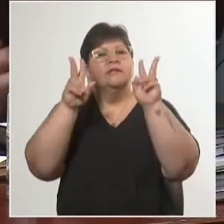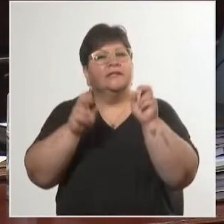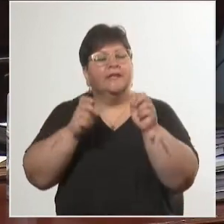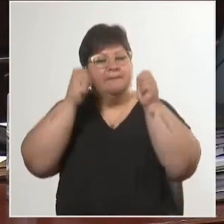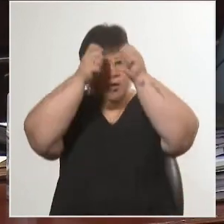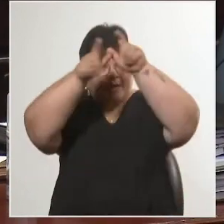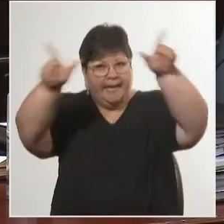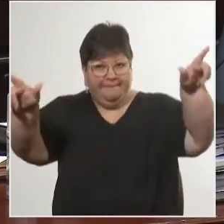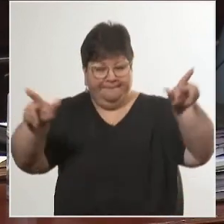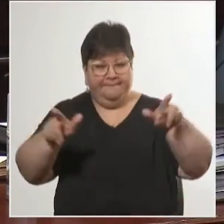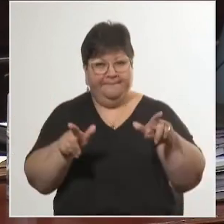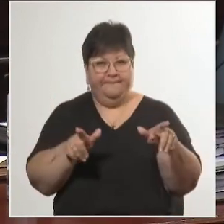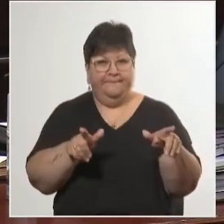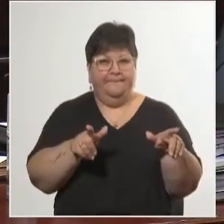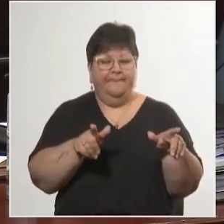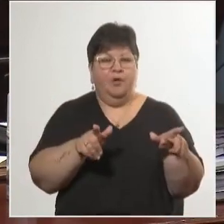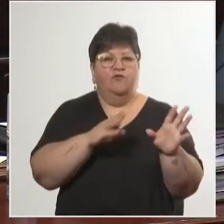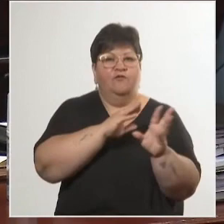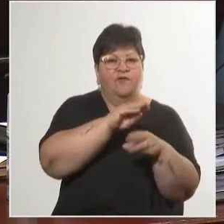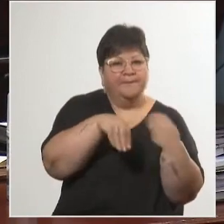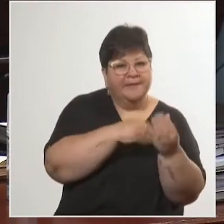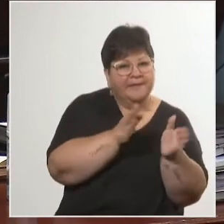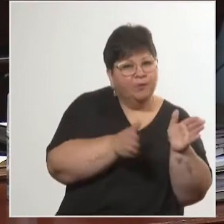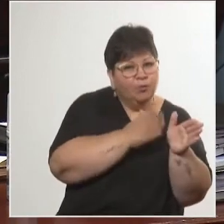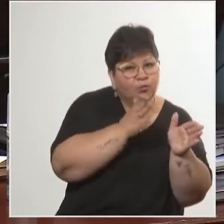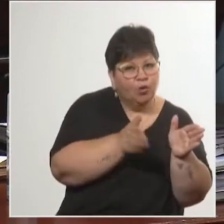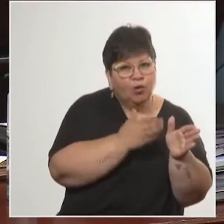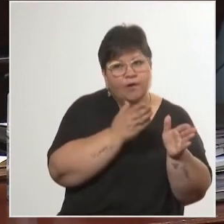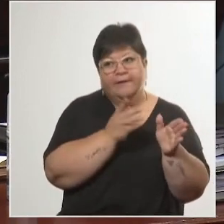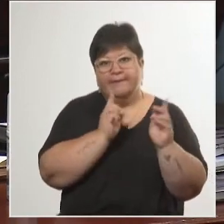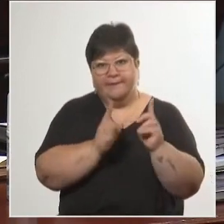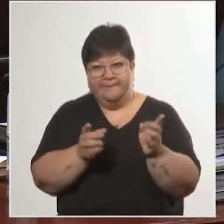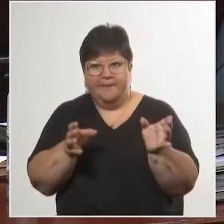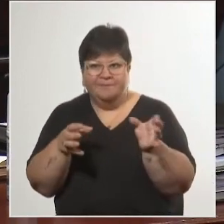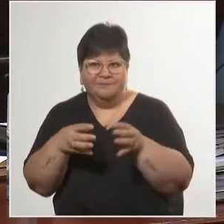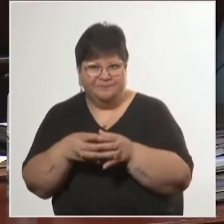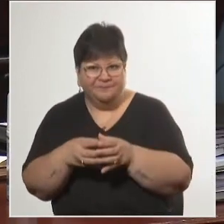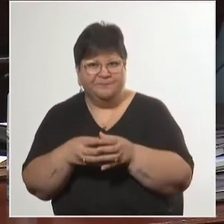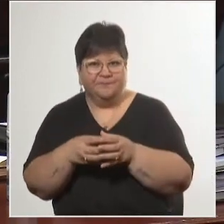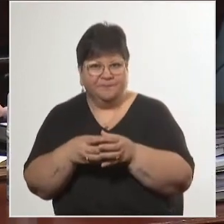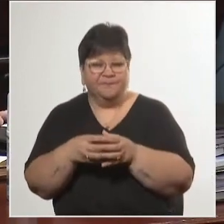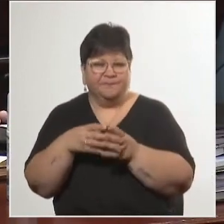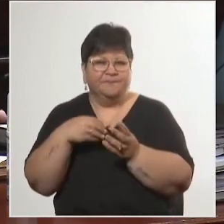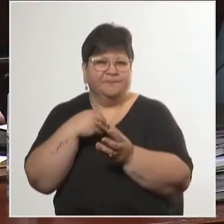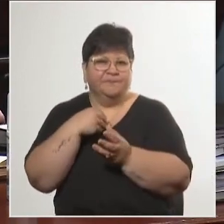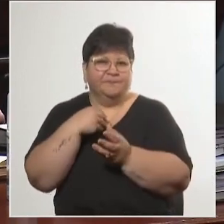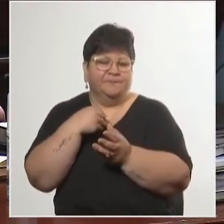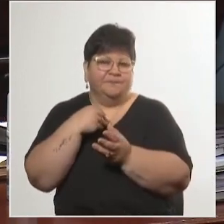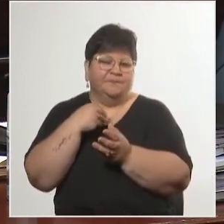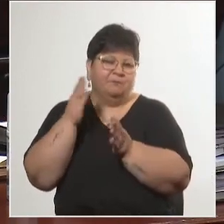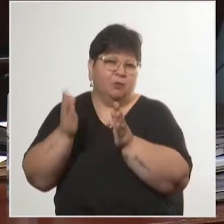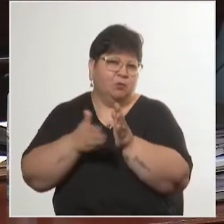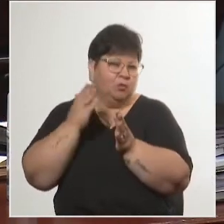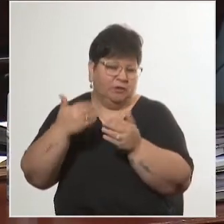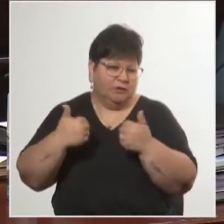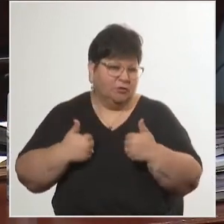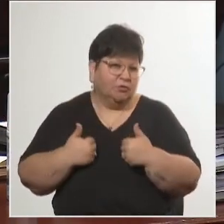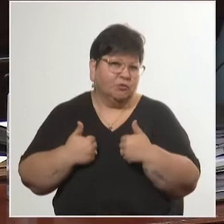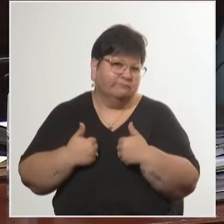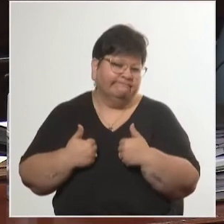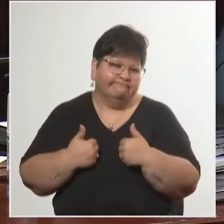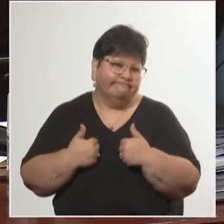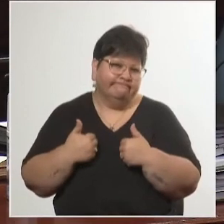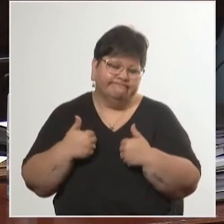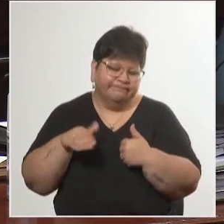y de los pequeños y medianos productores, entre los cuales yo he vivido gran parte de mi vida y pretendo